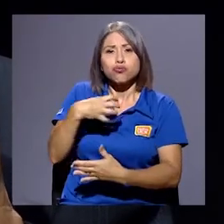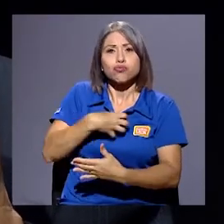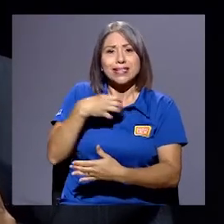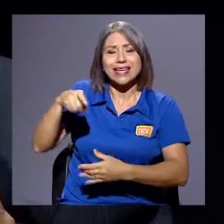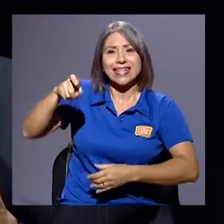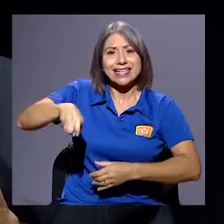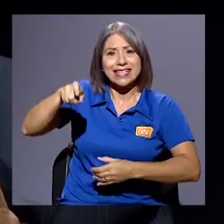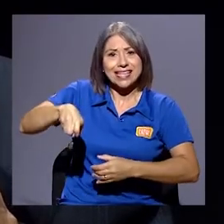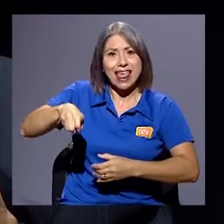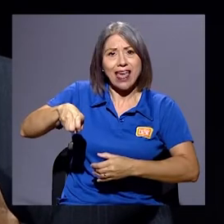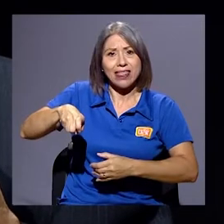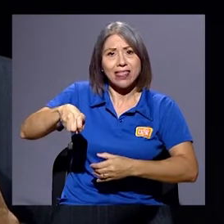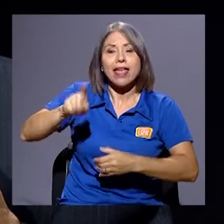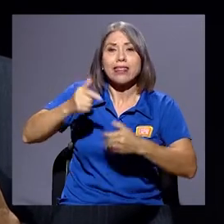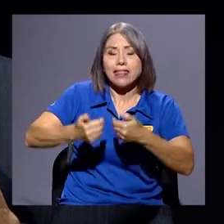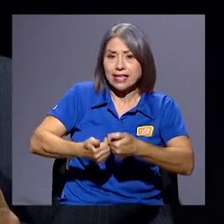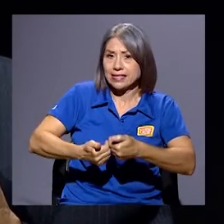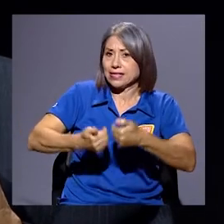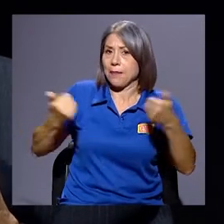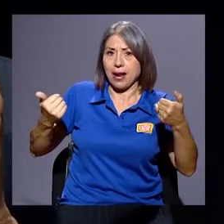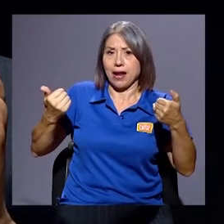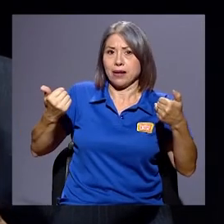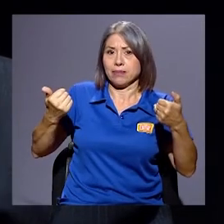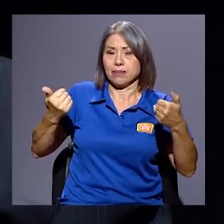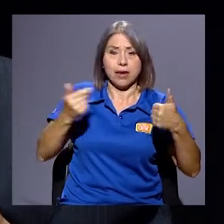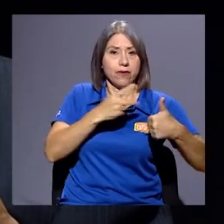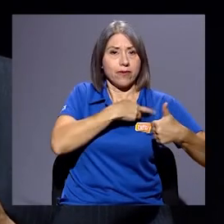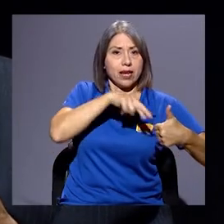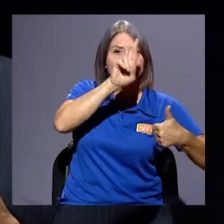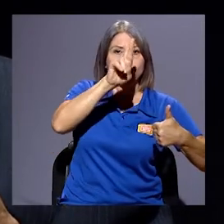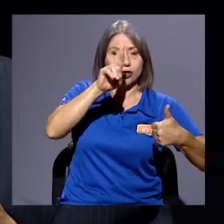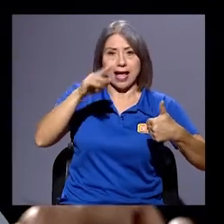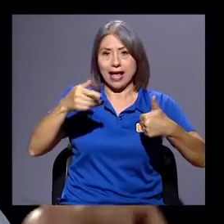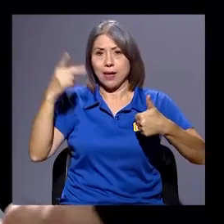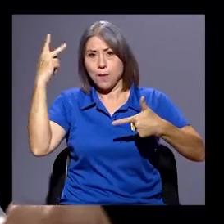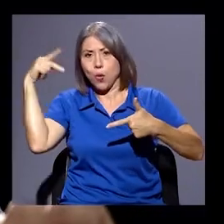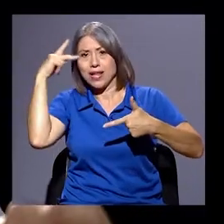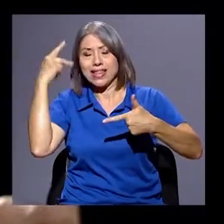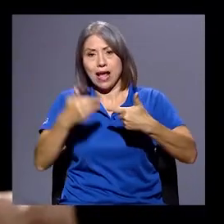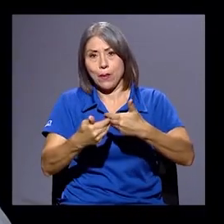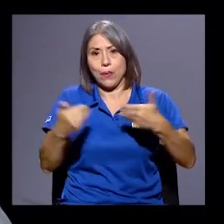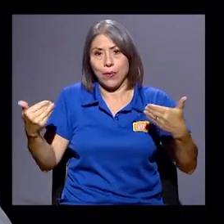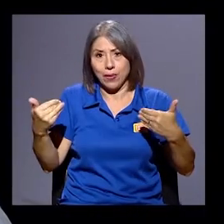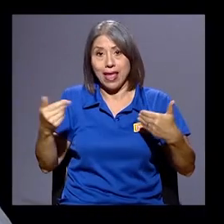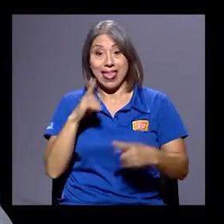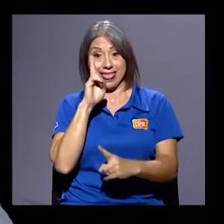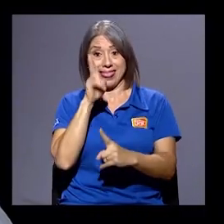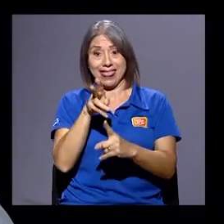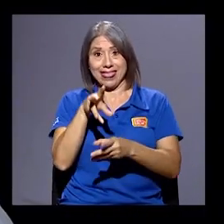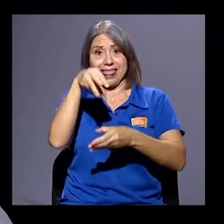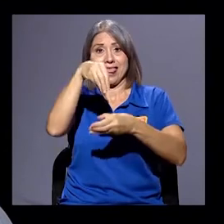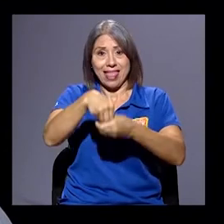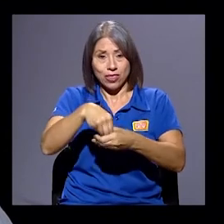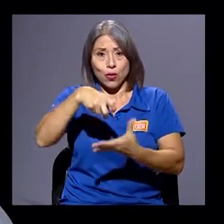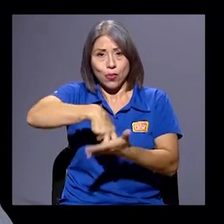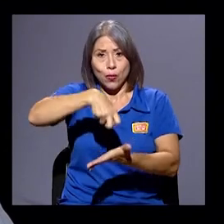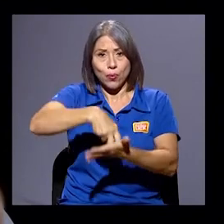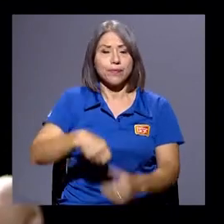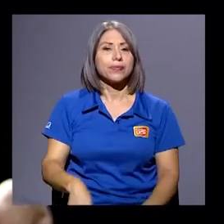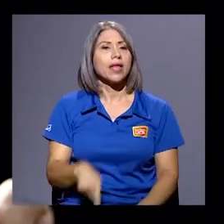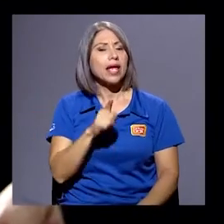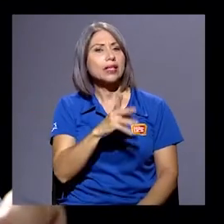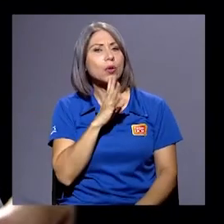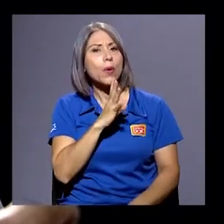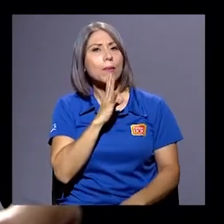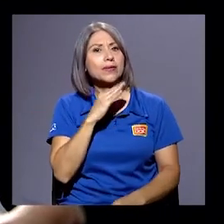de separar por completo la participación religiosa de la participación política dentro del mundo evangélico. Eso lo vamos a retomar en otro bloque. Creo